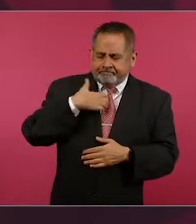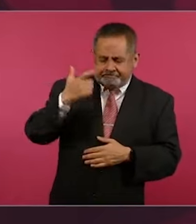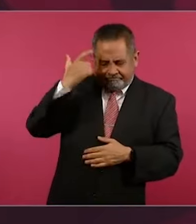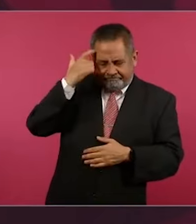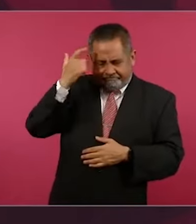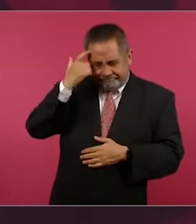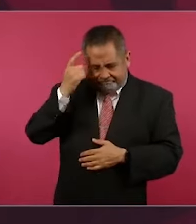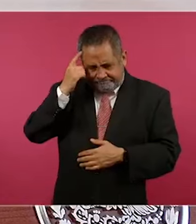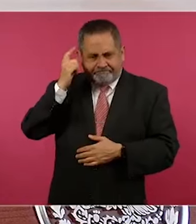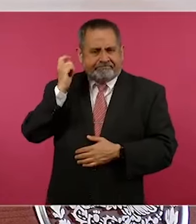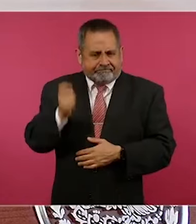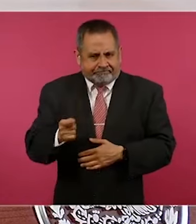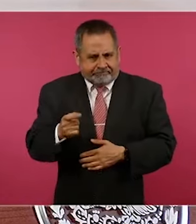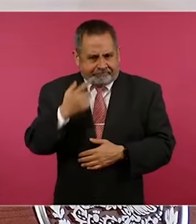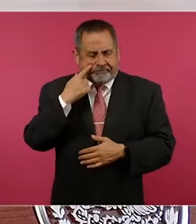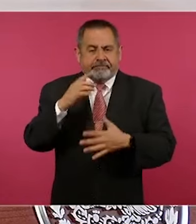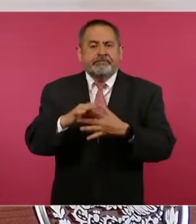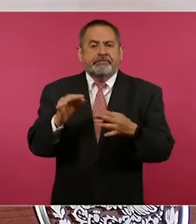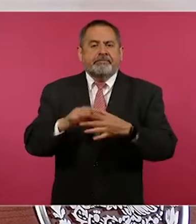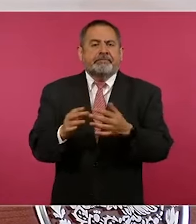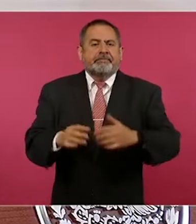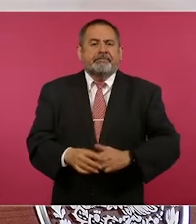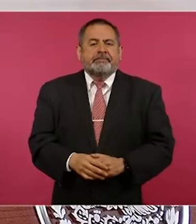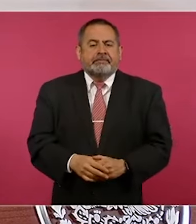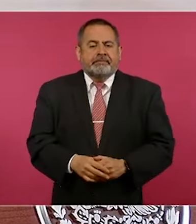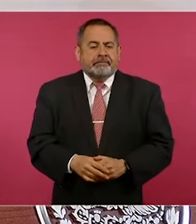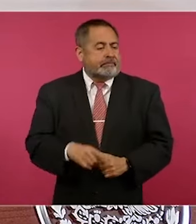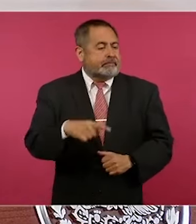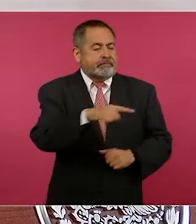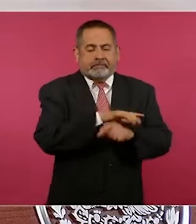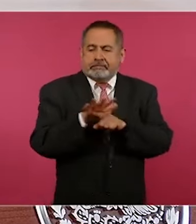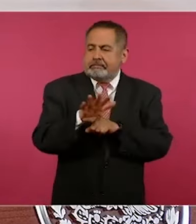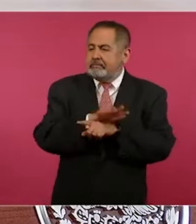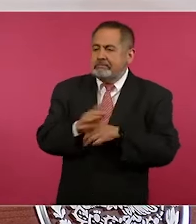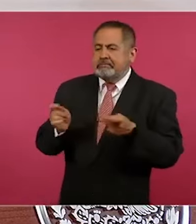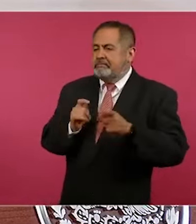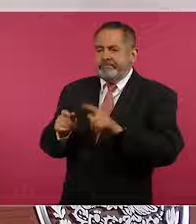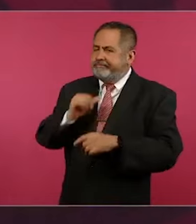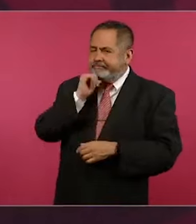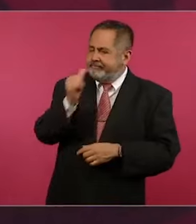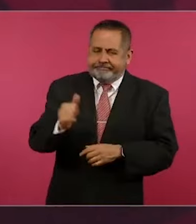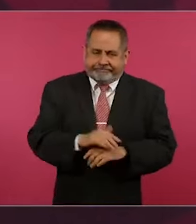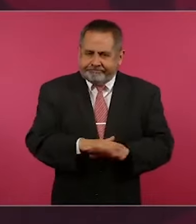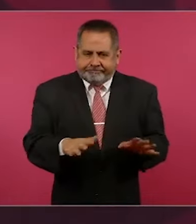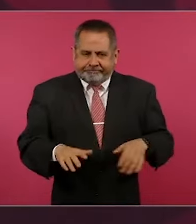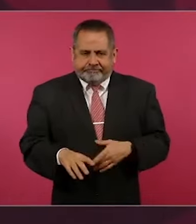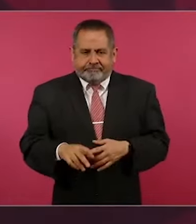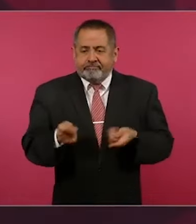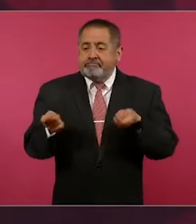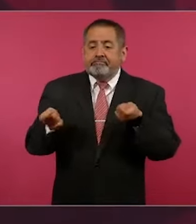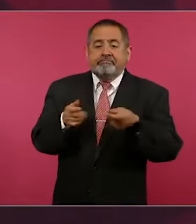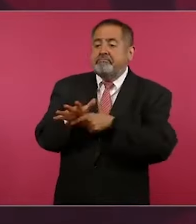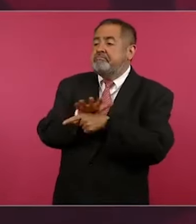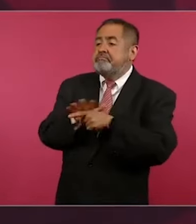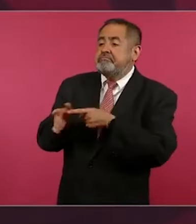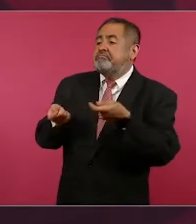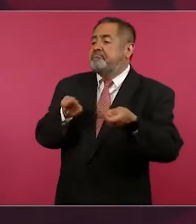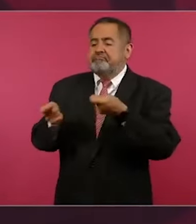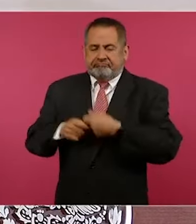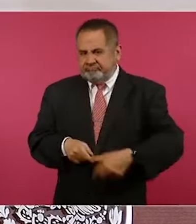y que no manipulen, no a la manipulación.